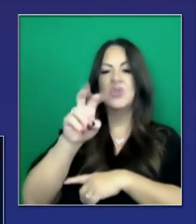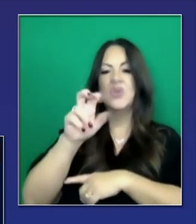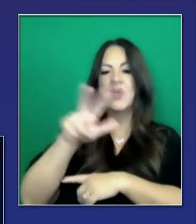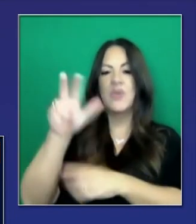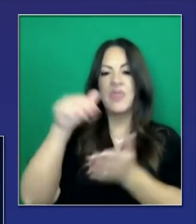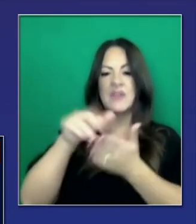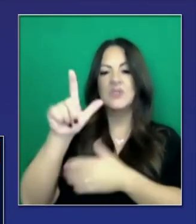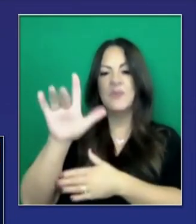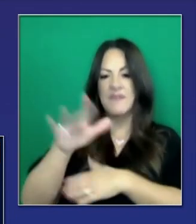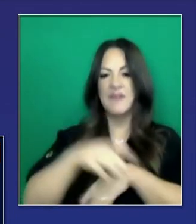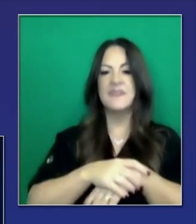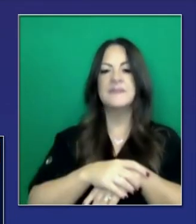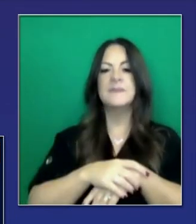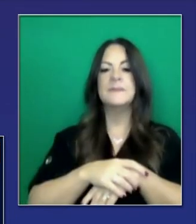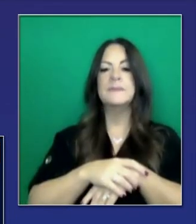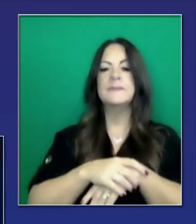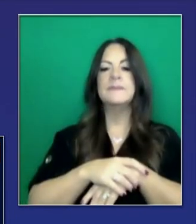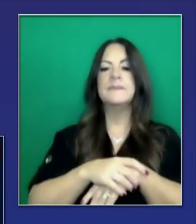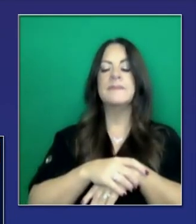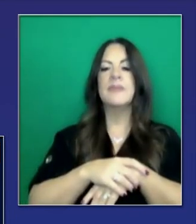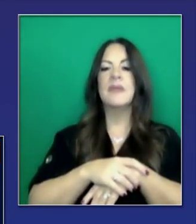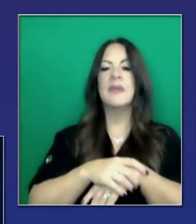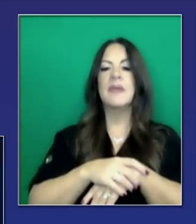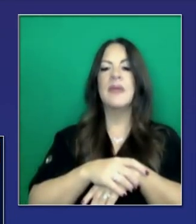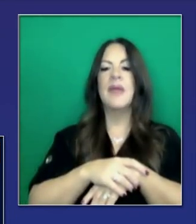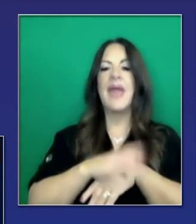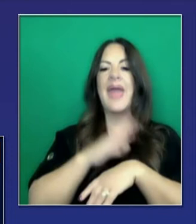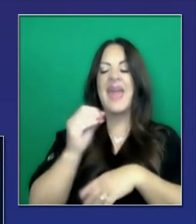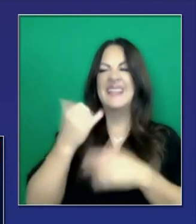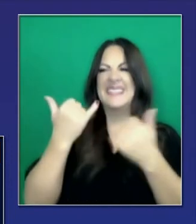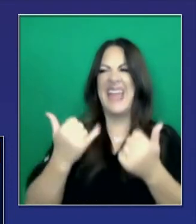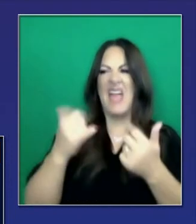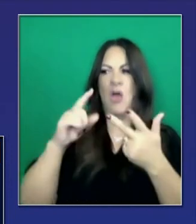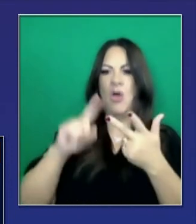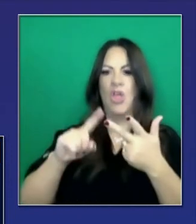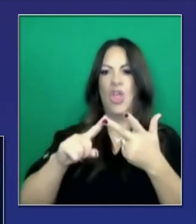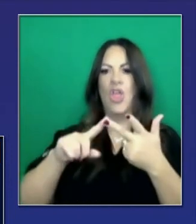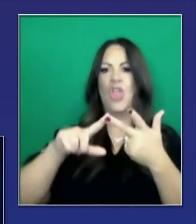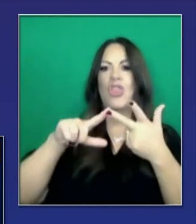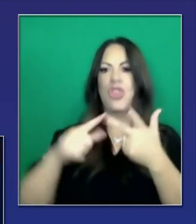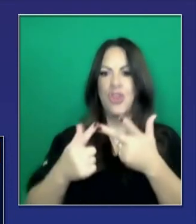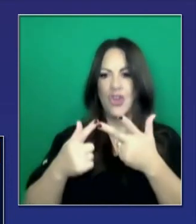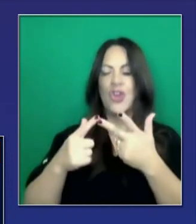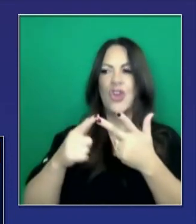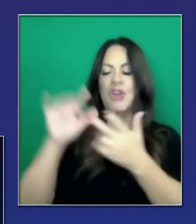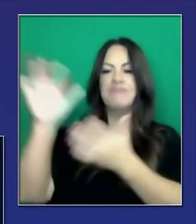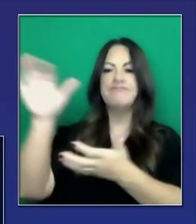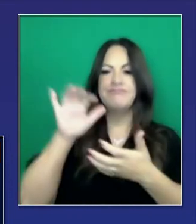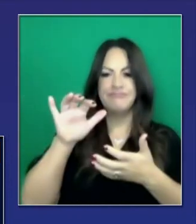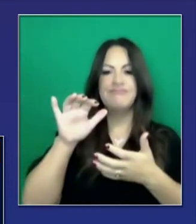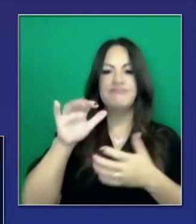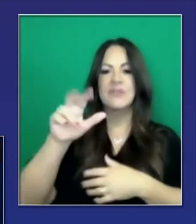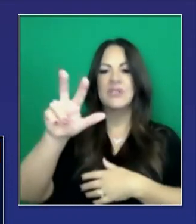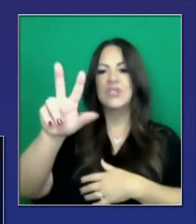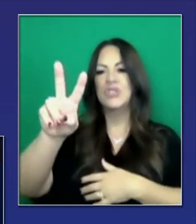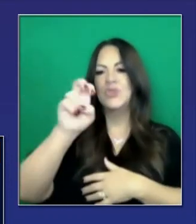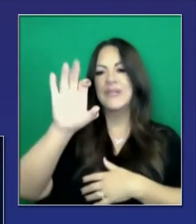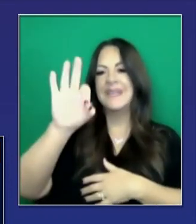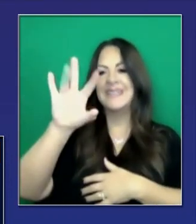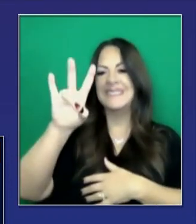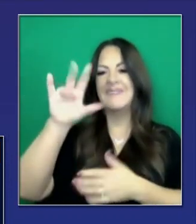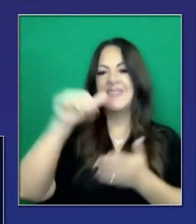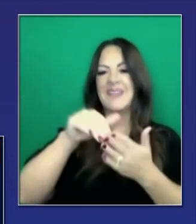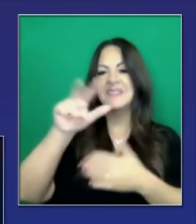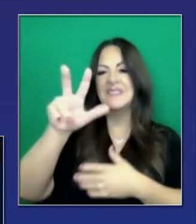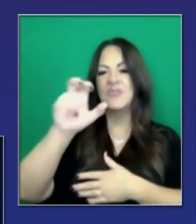anticipamos que las que faltan por llegar son 297,000 que esperamos que lleguen